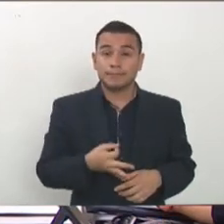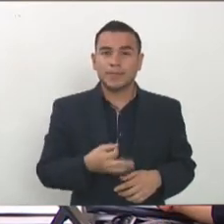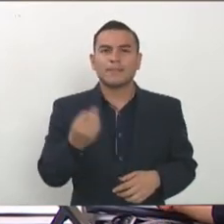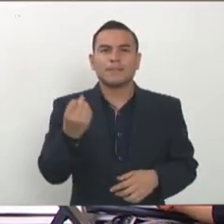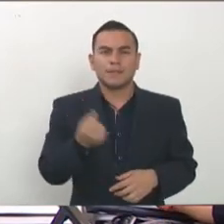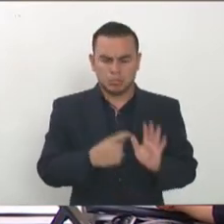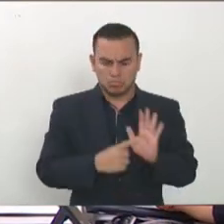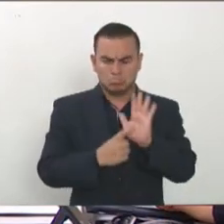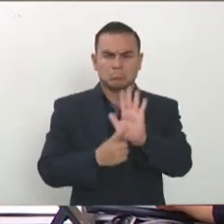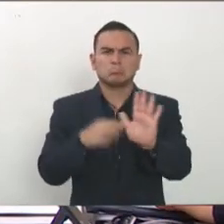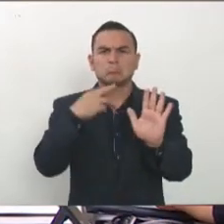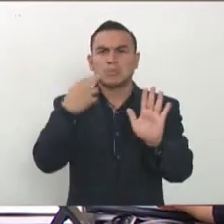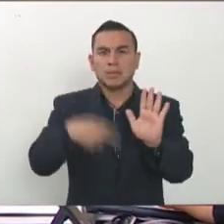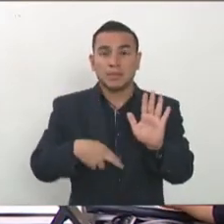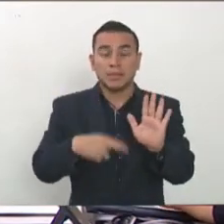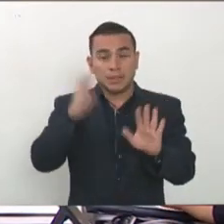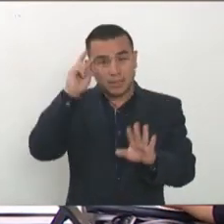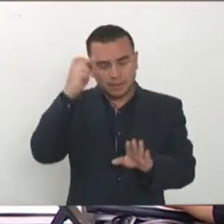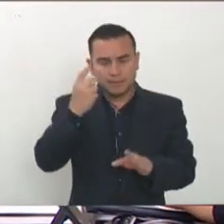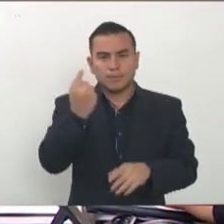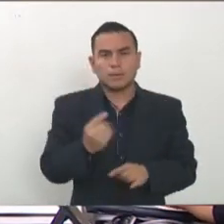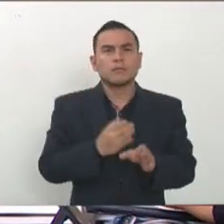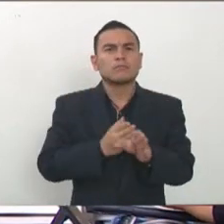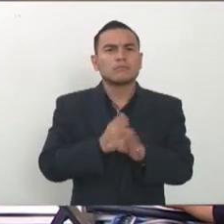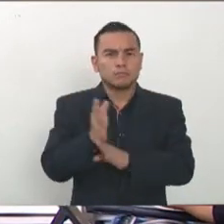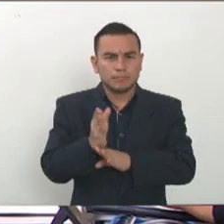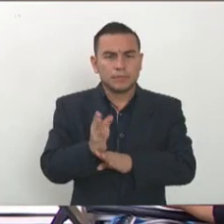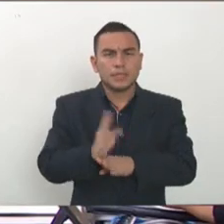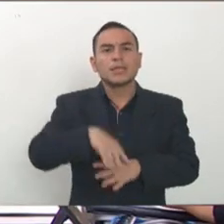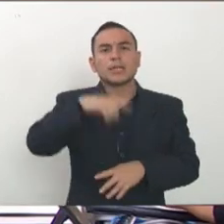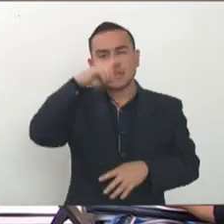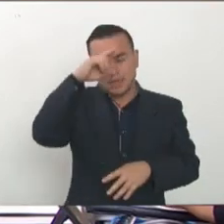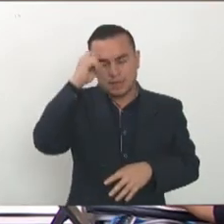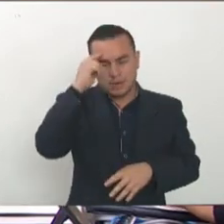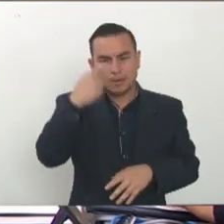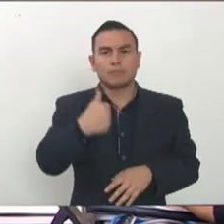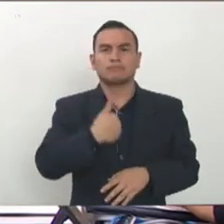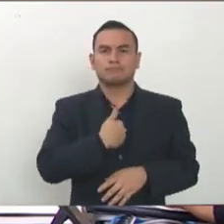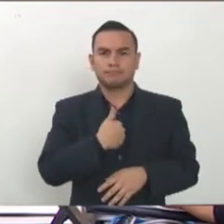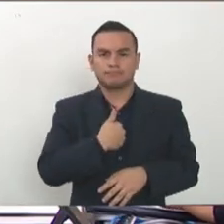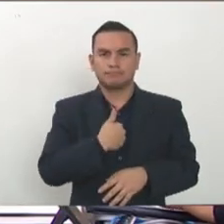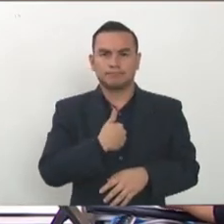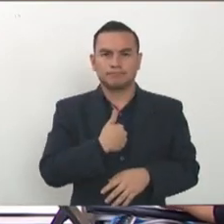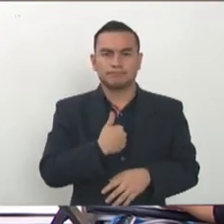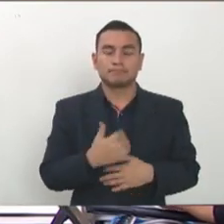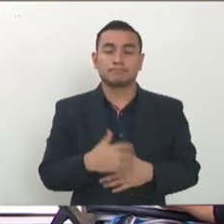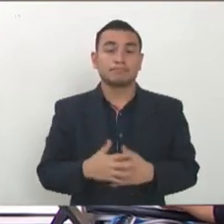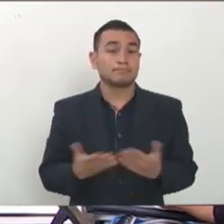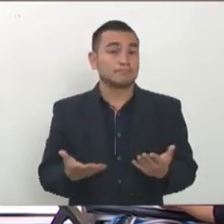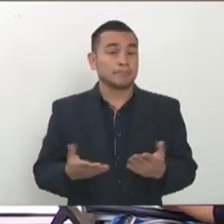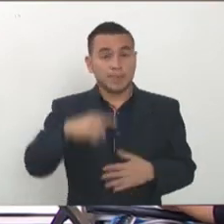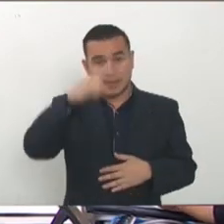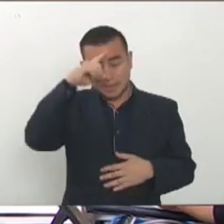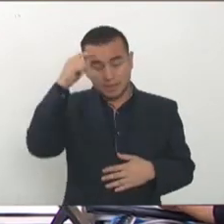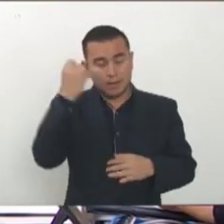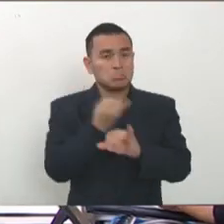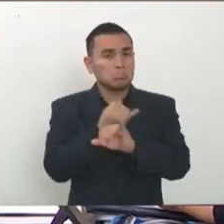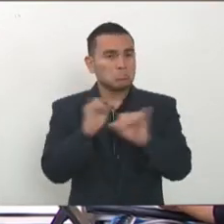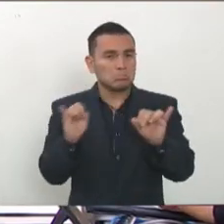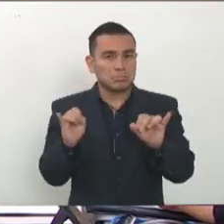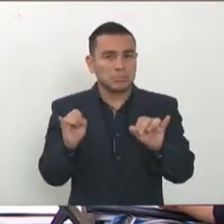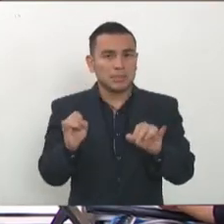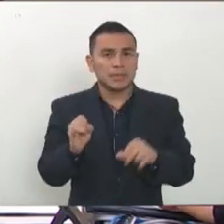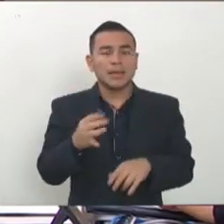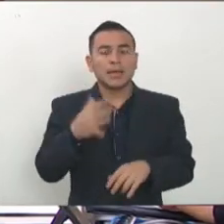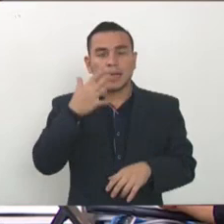fácil comprobarlo eso incluye profesionales incluye trabajadores por cuenta propia también llamados trabajadores informales trabajadores independientes etcétera